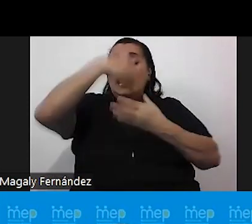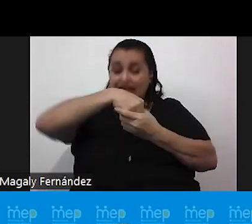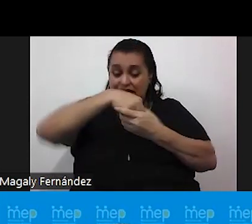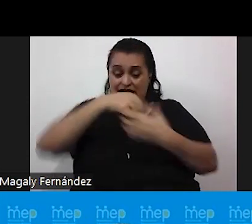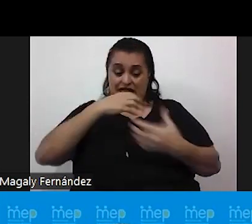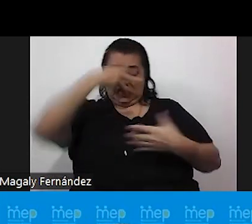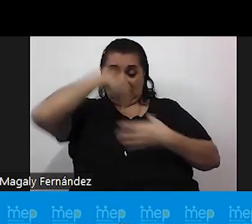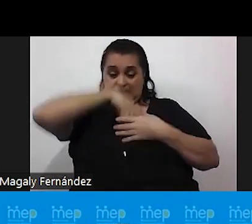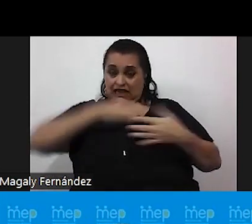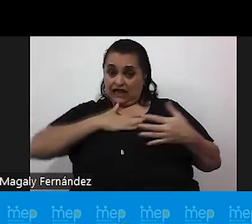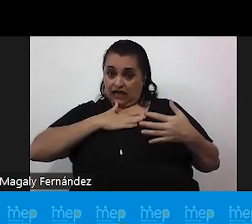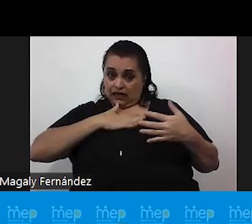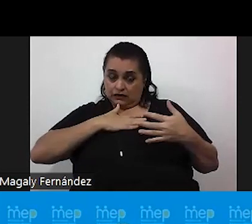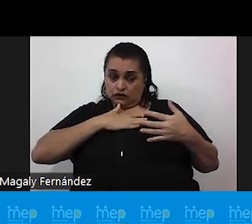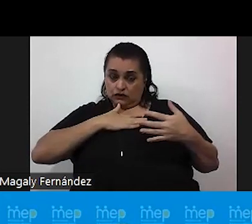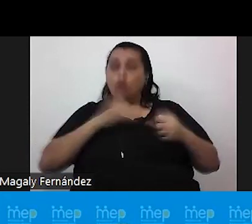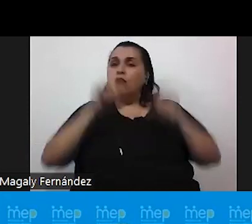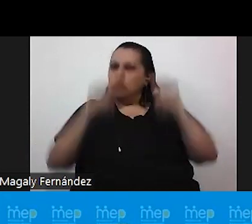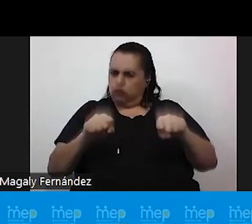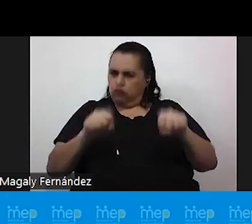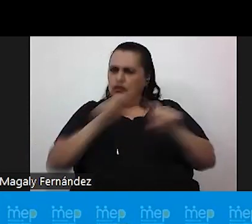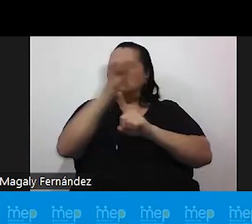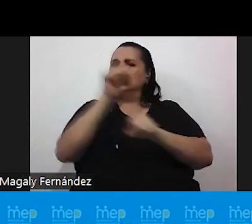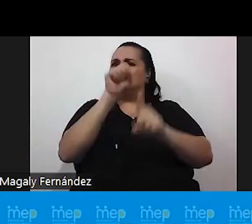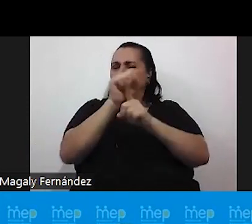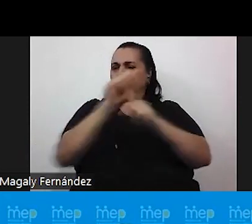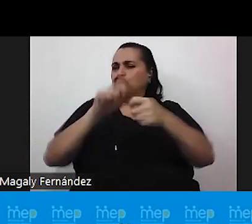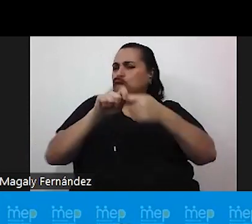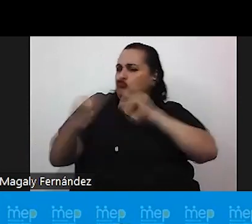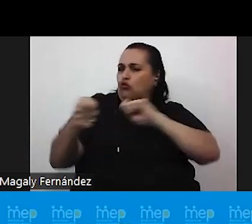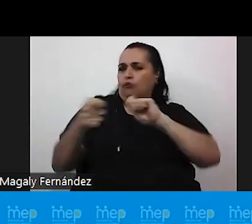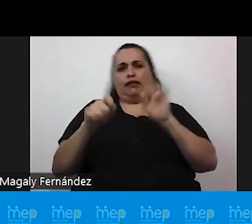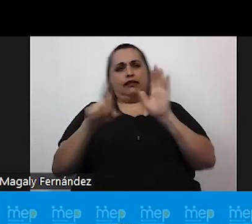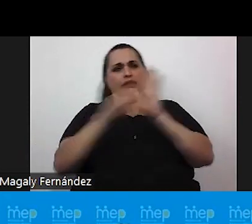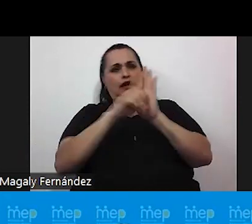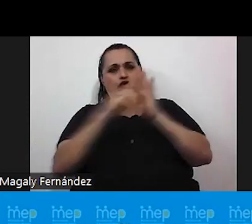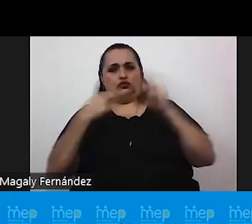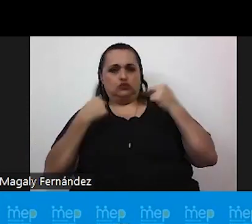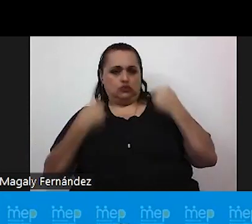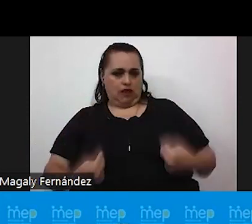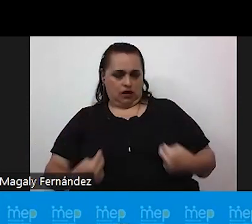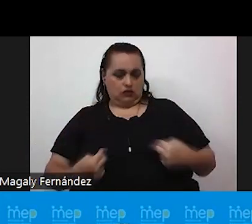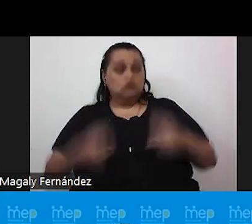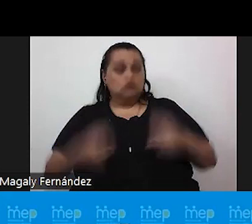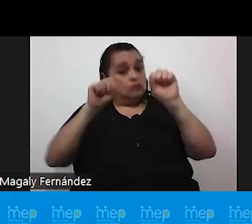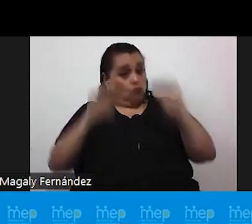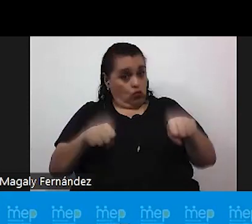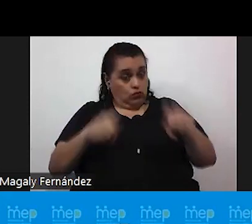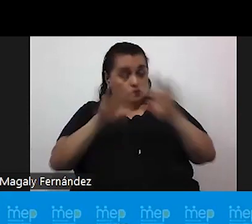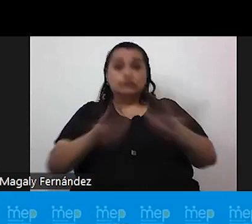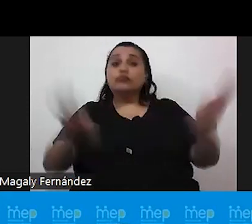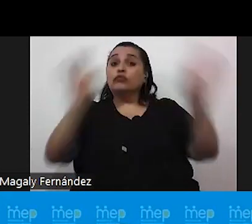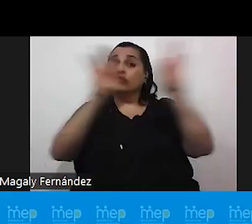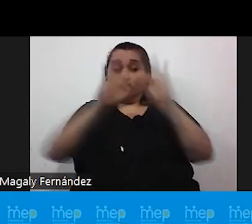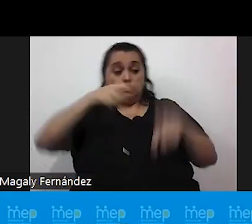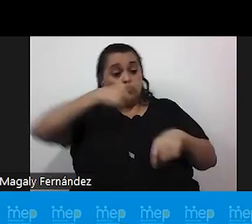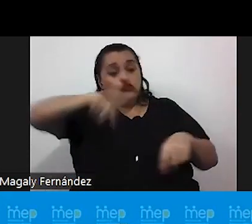y podría ser una situación violatoria de derechos humanos por eso es importante que nosotros